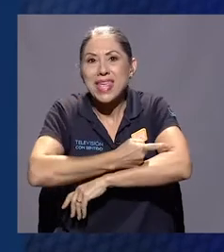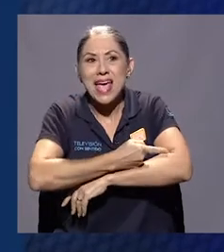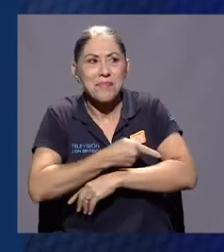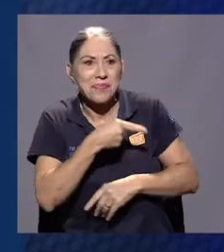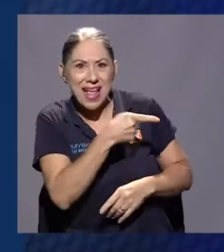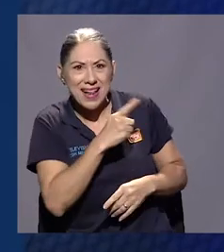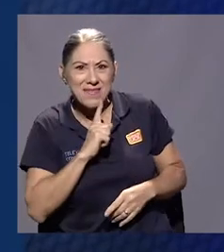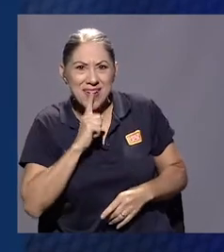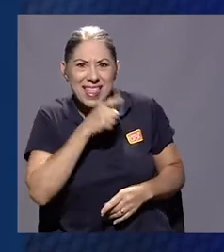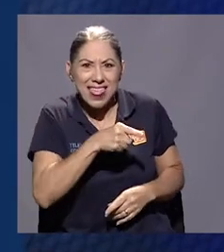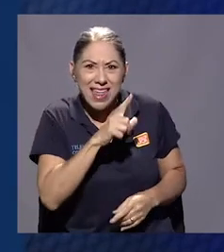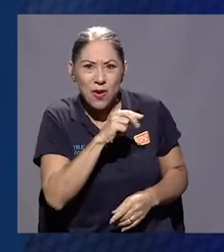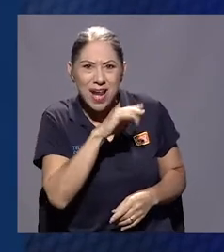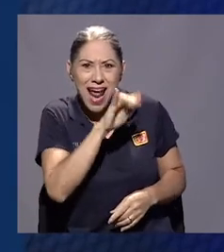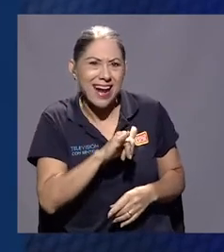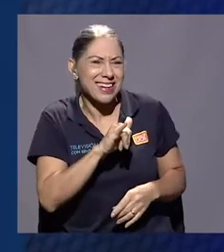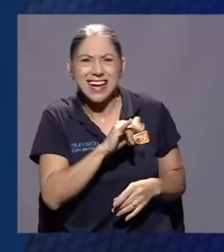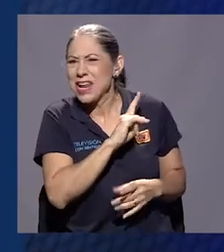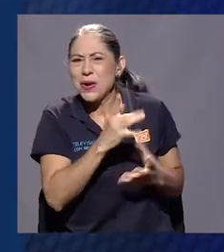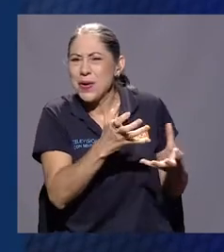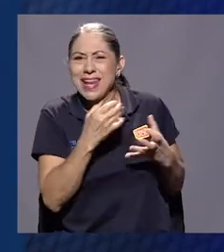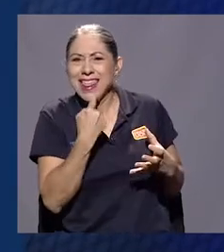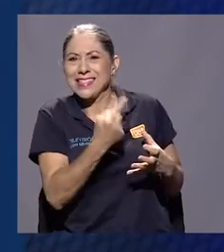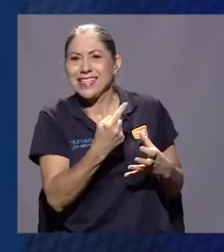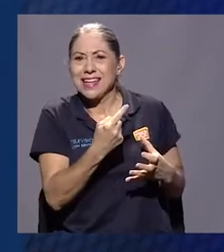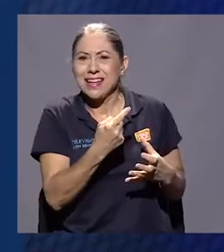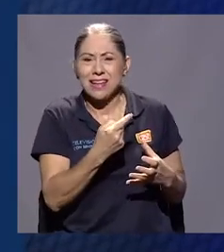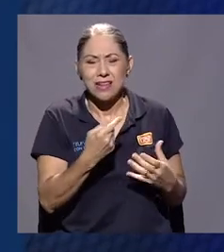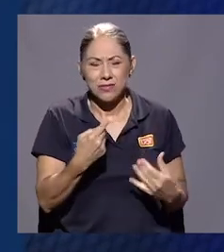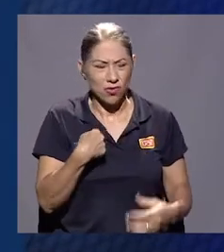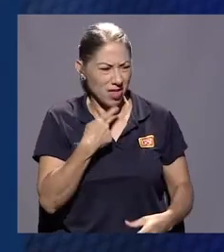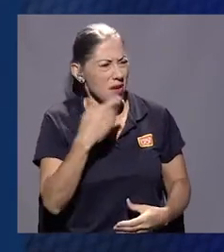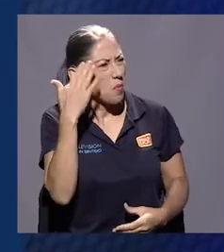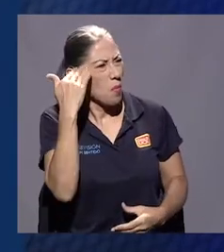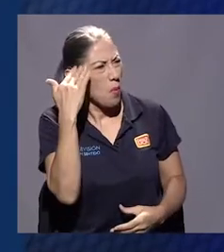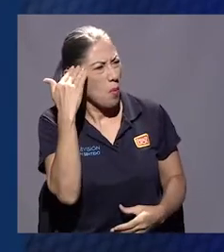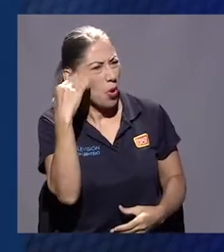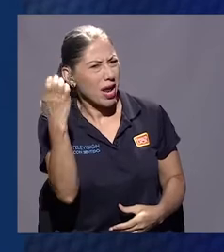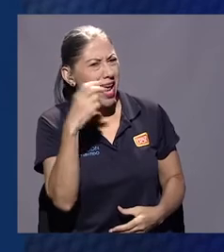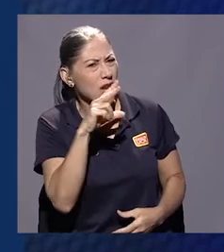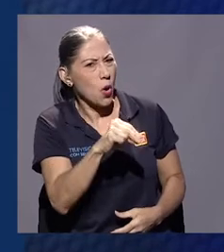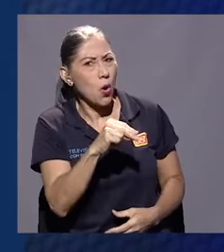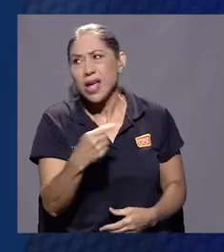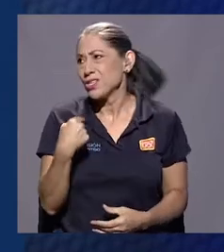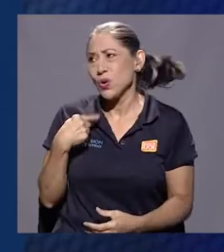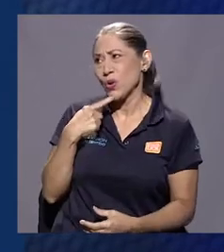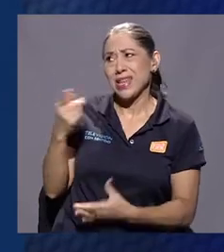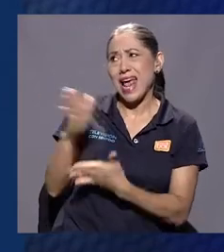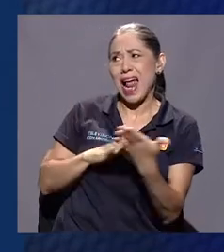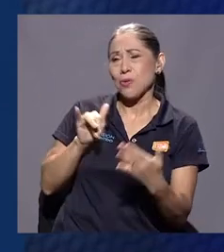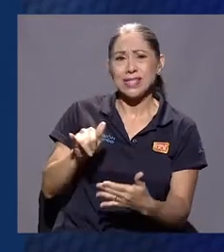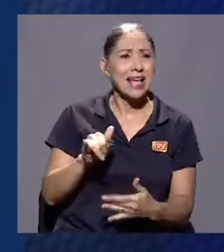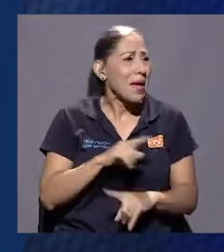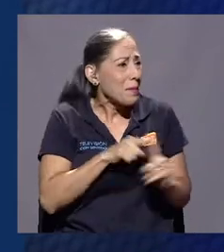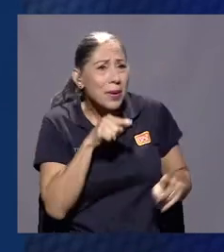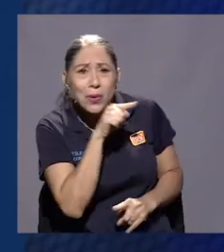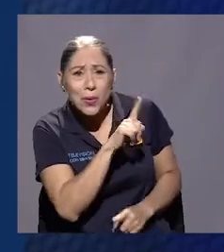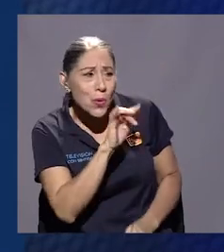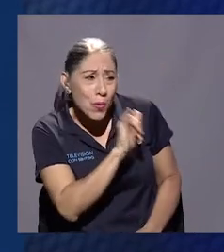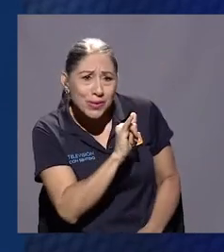no lo quería decir. Yo decía, pero, ¿por qué no, Larry? Y él me dice, no, es que yo no diría algo así. Y yo le empecé a explicar, no, es que no eres tú, es un